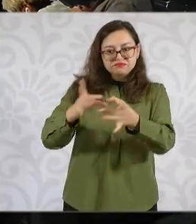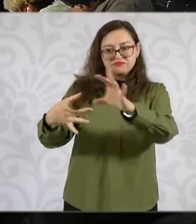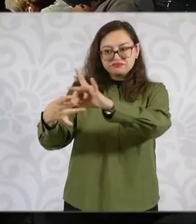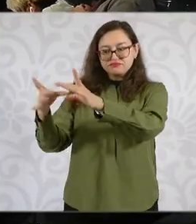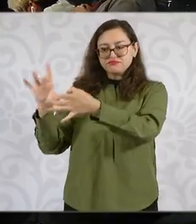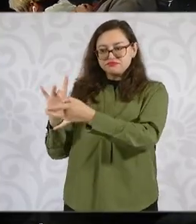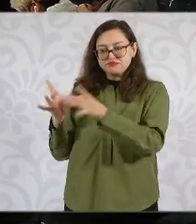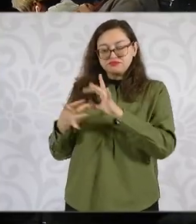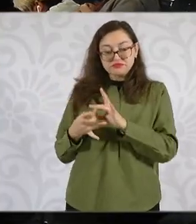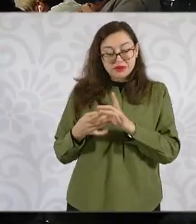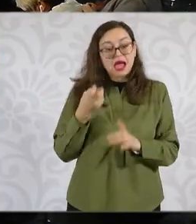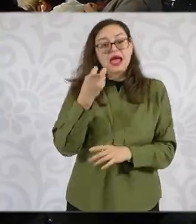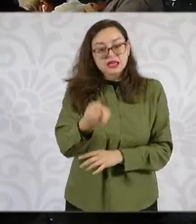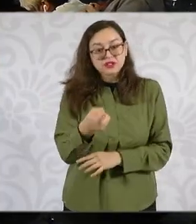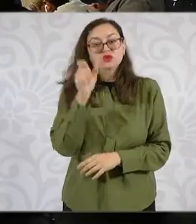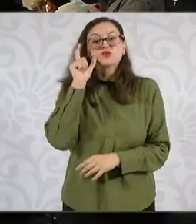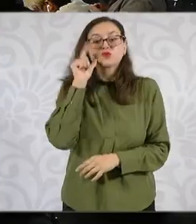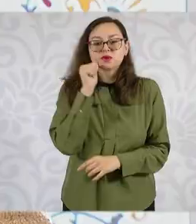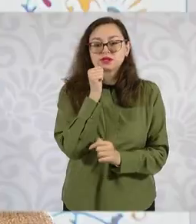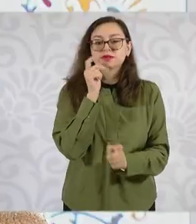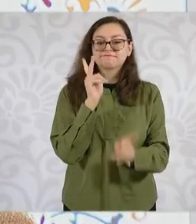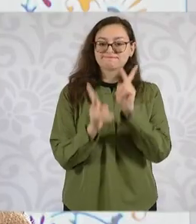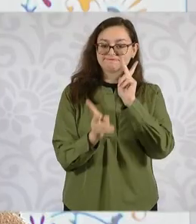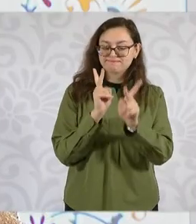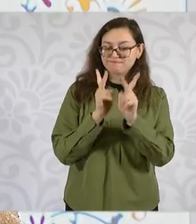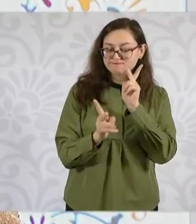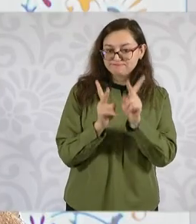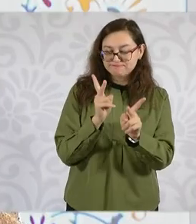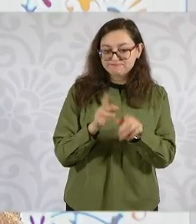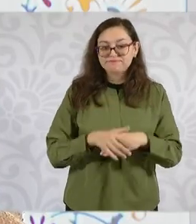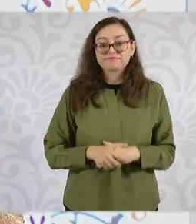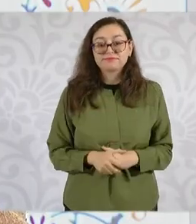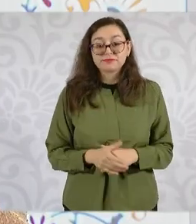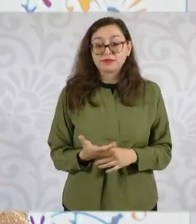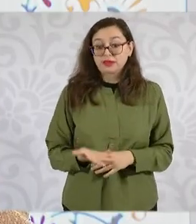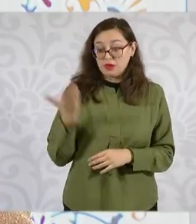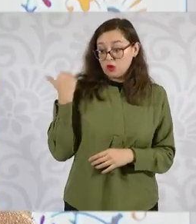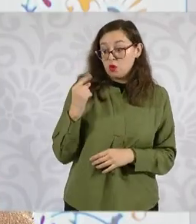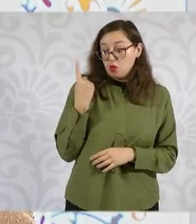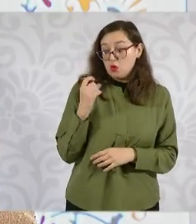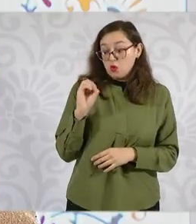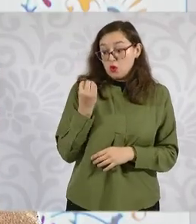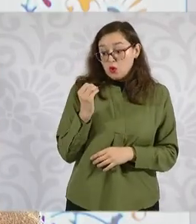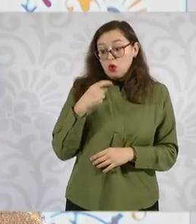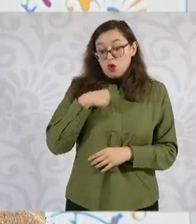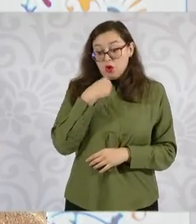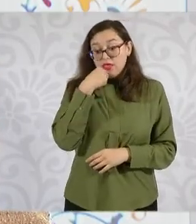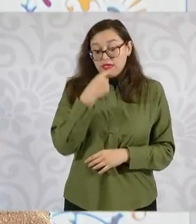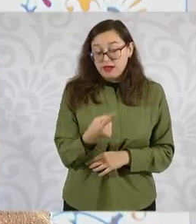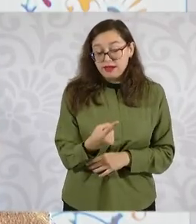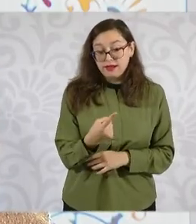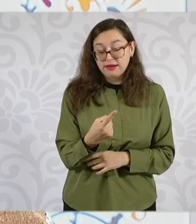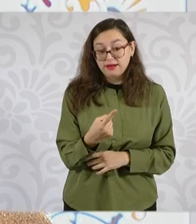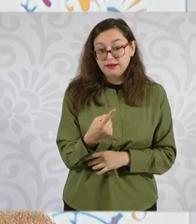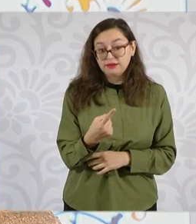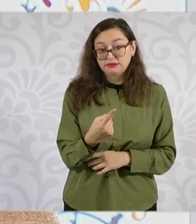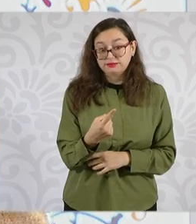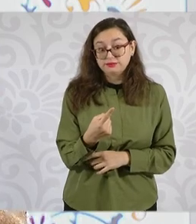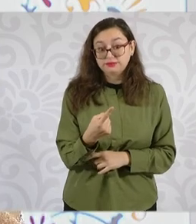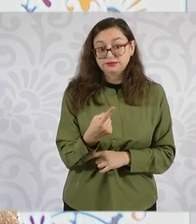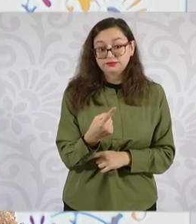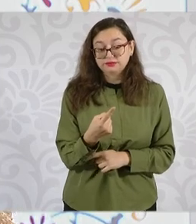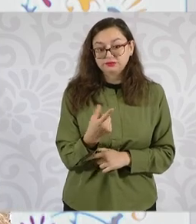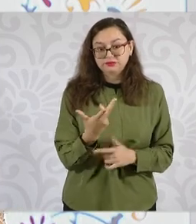el objetivo de platicarlo el día de mañana. Decía el primero de octubre yo planteé que entre